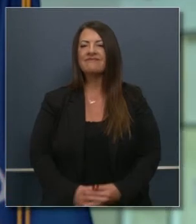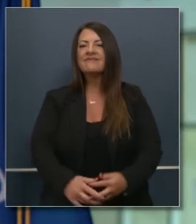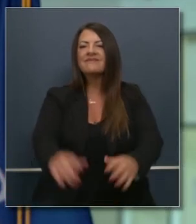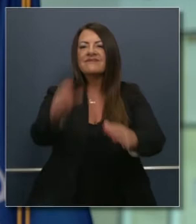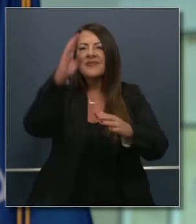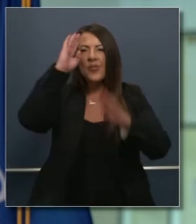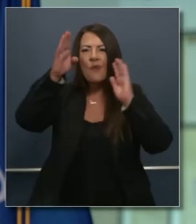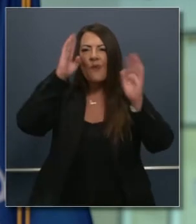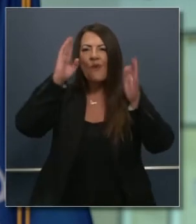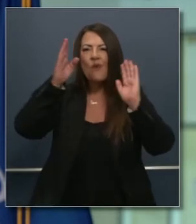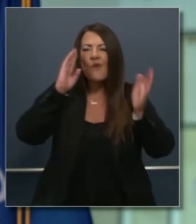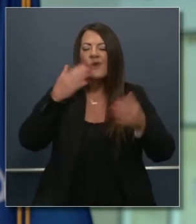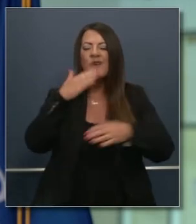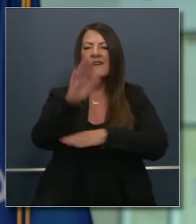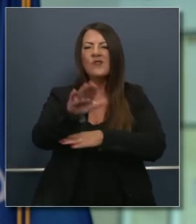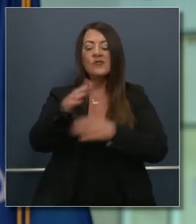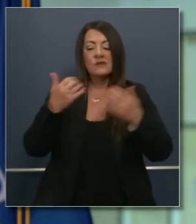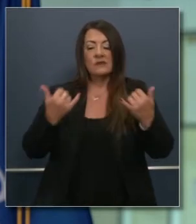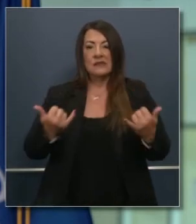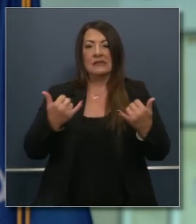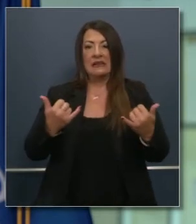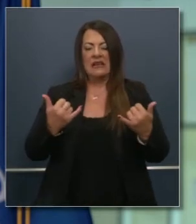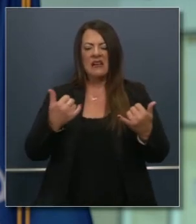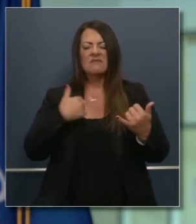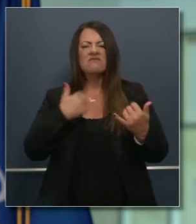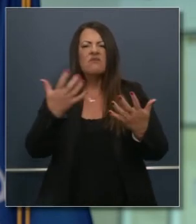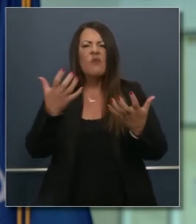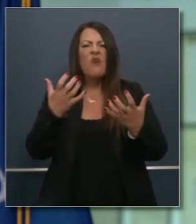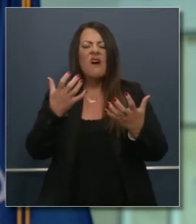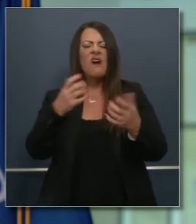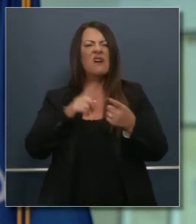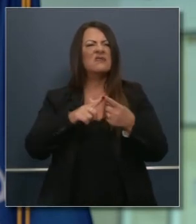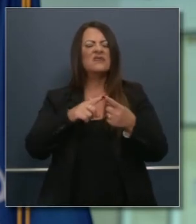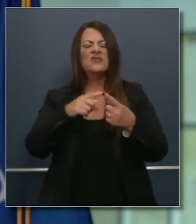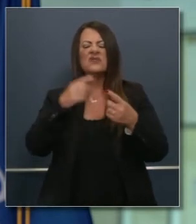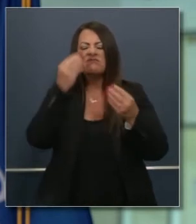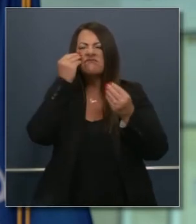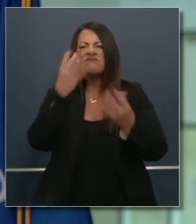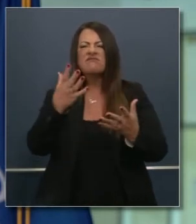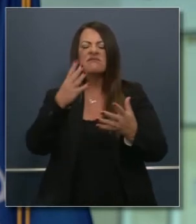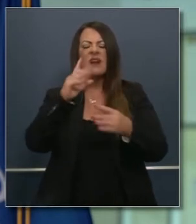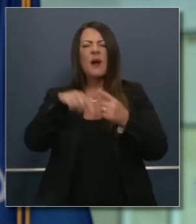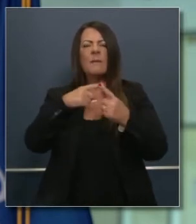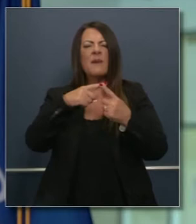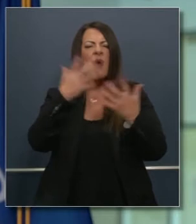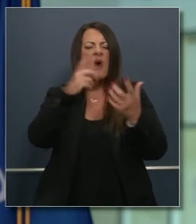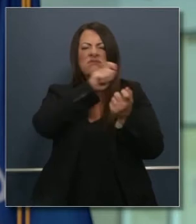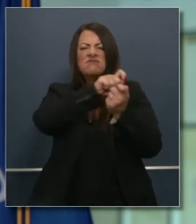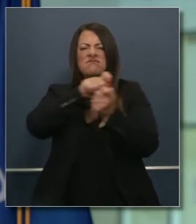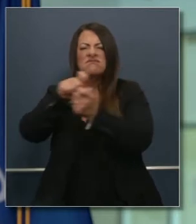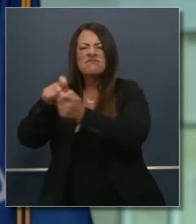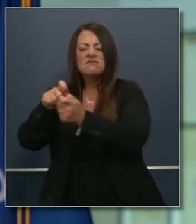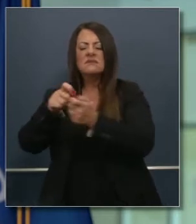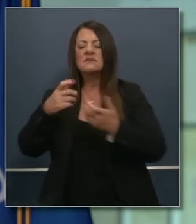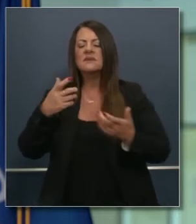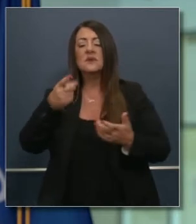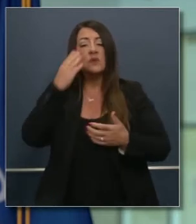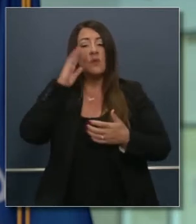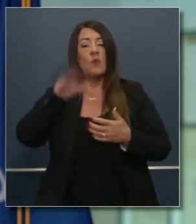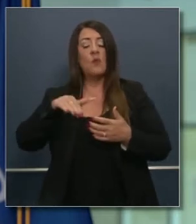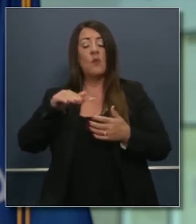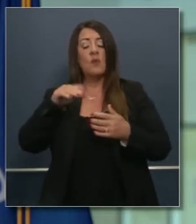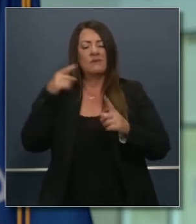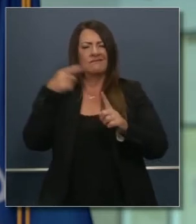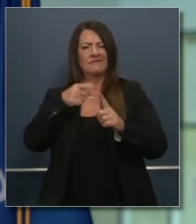Buenas tardes a todos. Hoy queremos hablarles un poco y con más detalle y especificidad